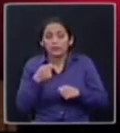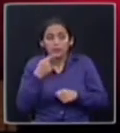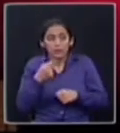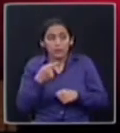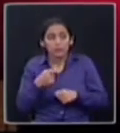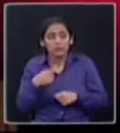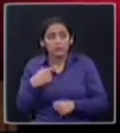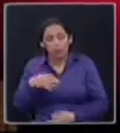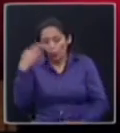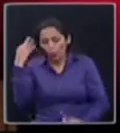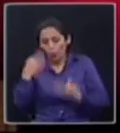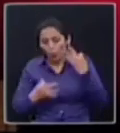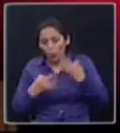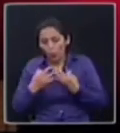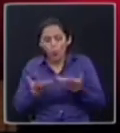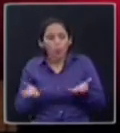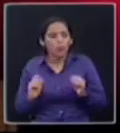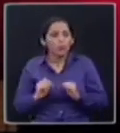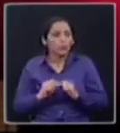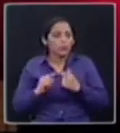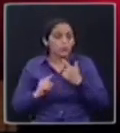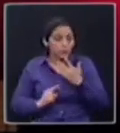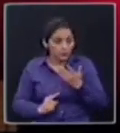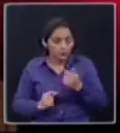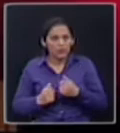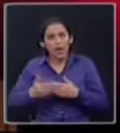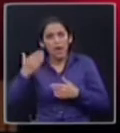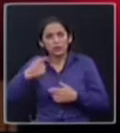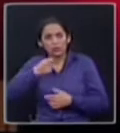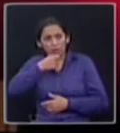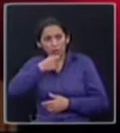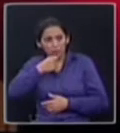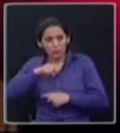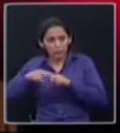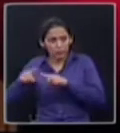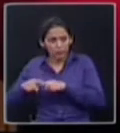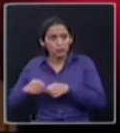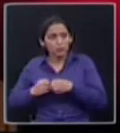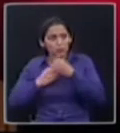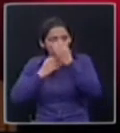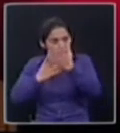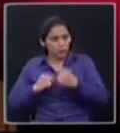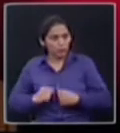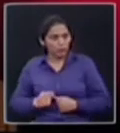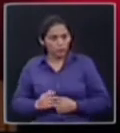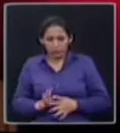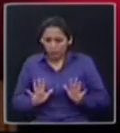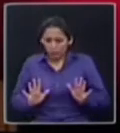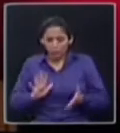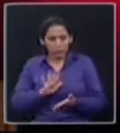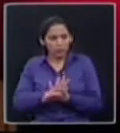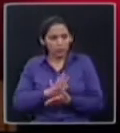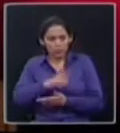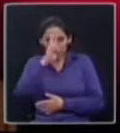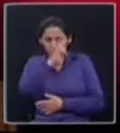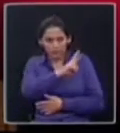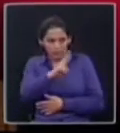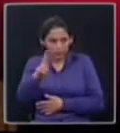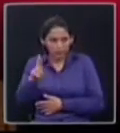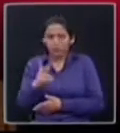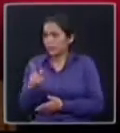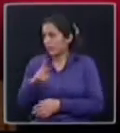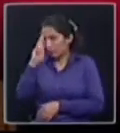que, repito, y como le he dicho en todas las entrevistas que he dado, yo, como asambleísta, Daniel Mendoza, soy el más respetuoso de la iniciativa legislativa de todos los asambleístas,